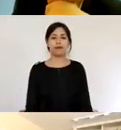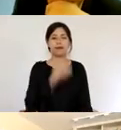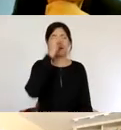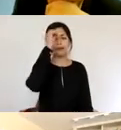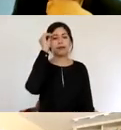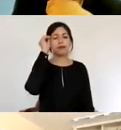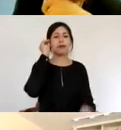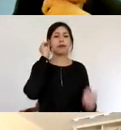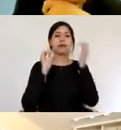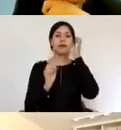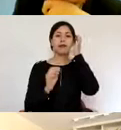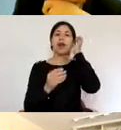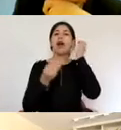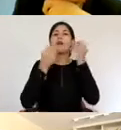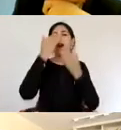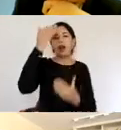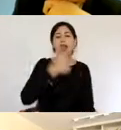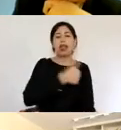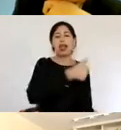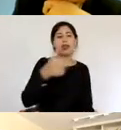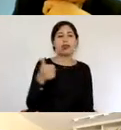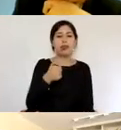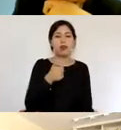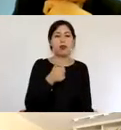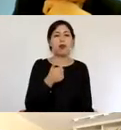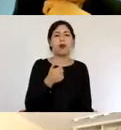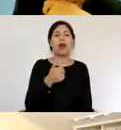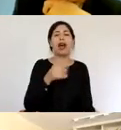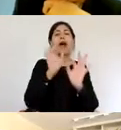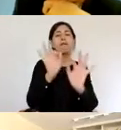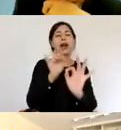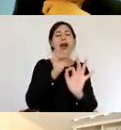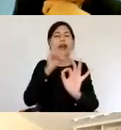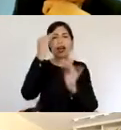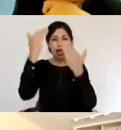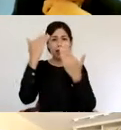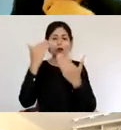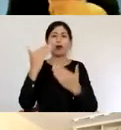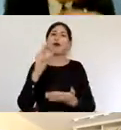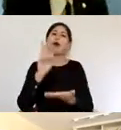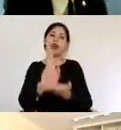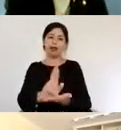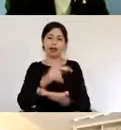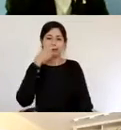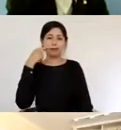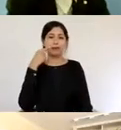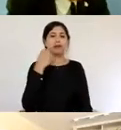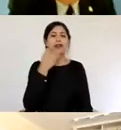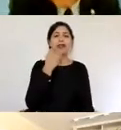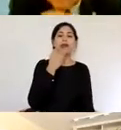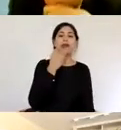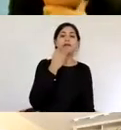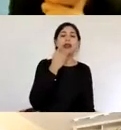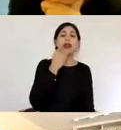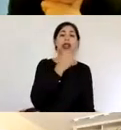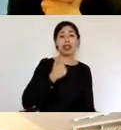Muy buenos días a todos, buenos días, en especial quiero saludar al rector Ignacio Sánchez, a Ignacio Arrazabar como director del Centro